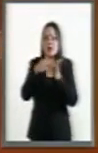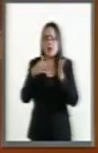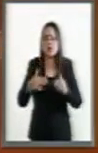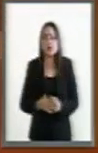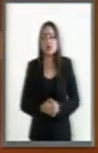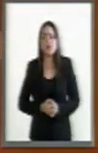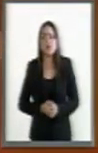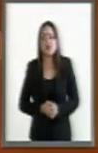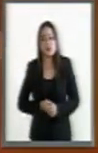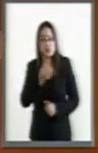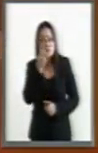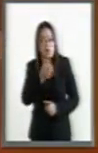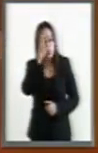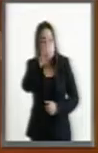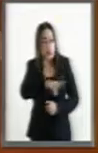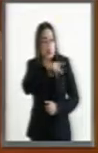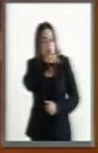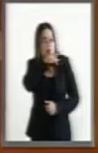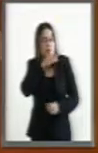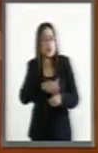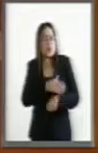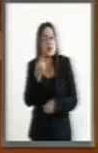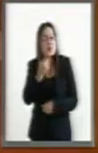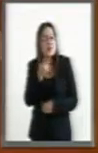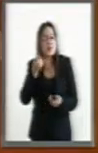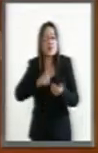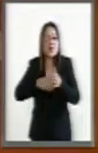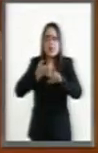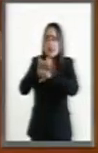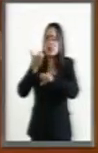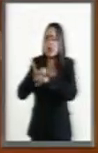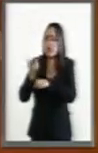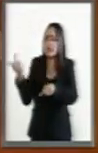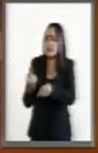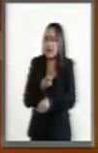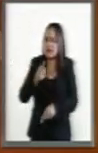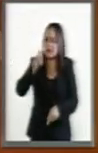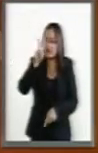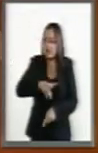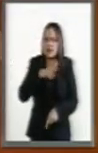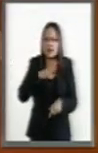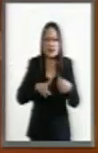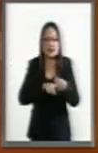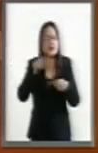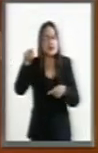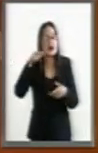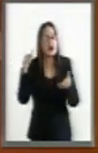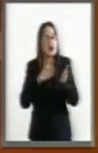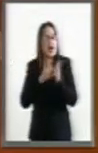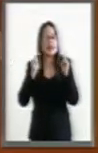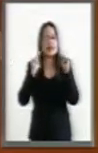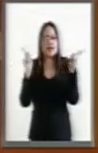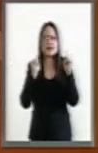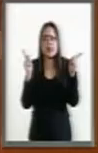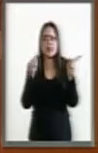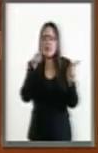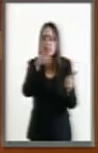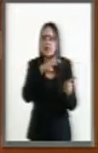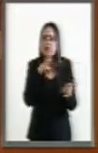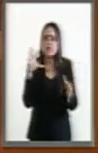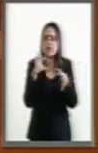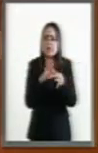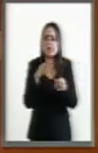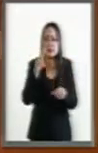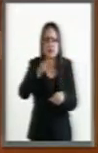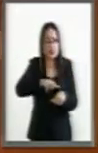Esto es sumamente preocupante a nivel estatal, por ejemplo, en Tlaxcala. Tenemos mucha